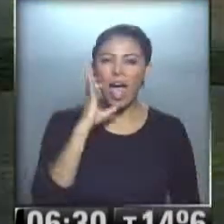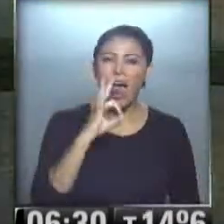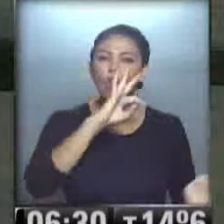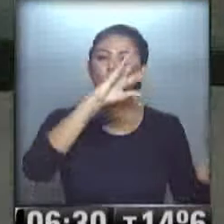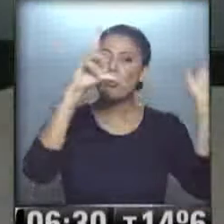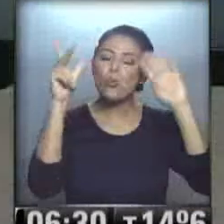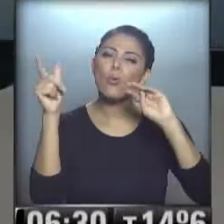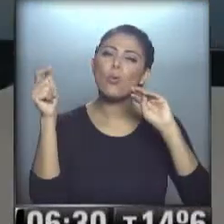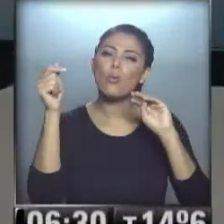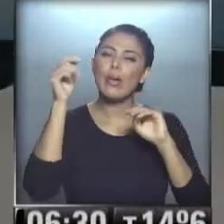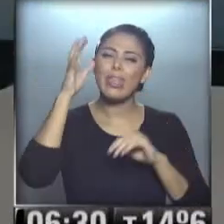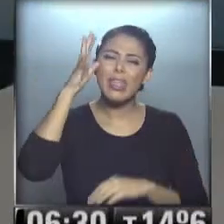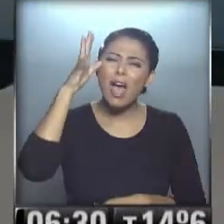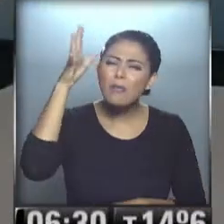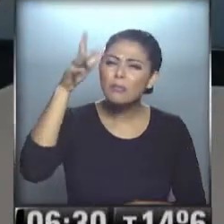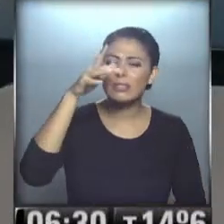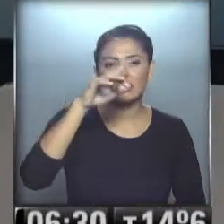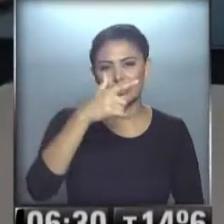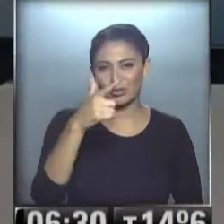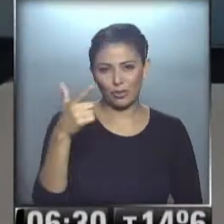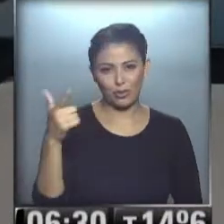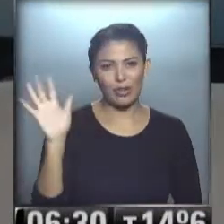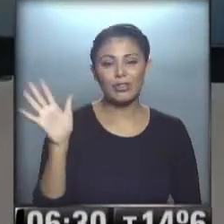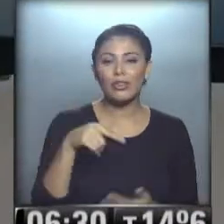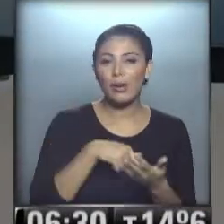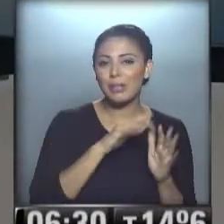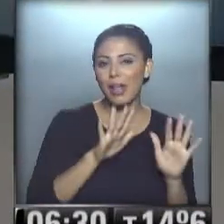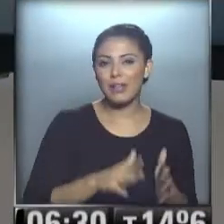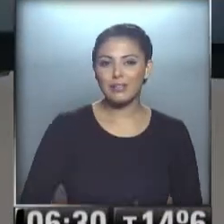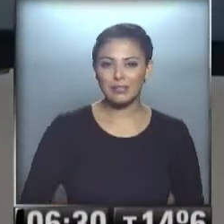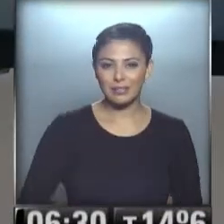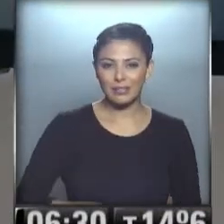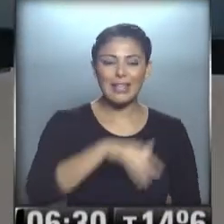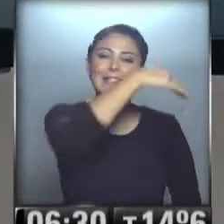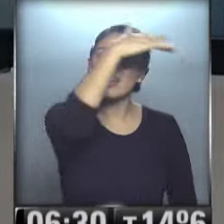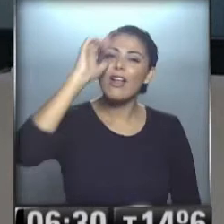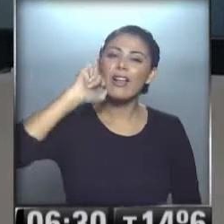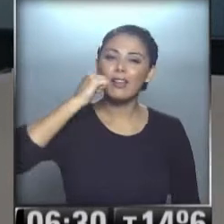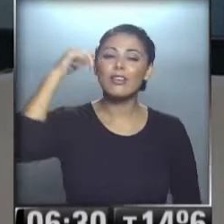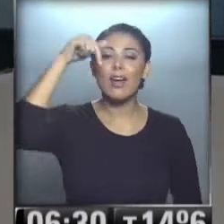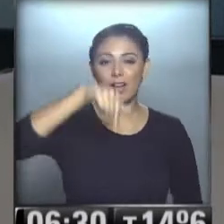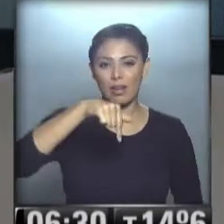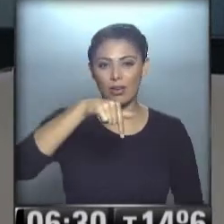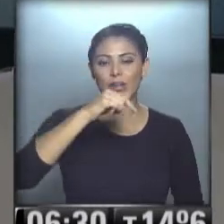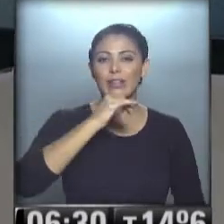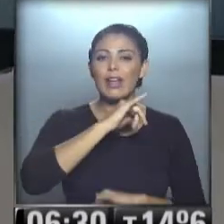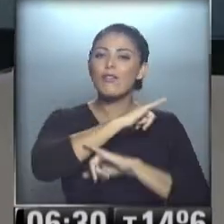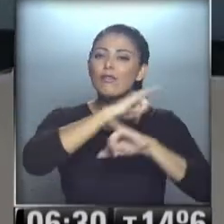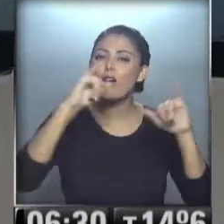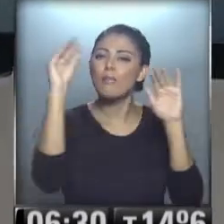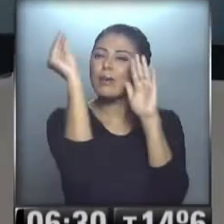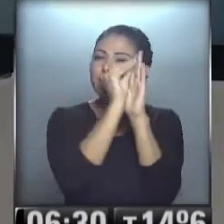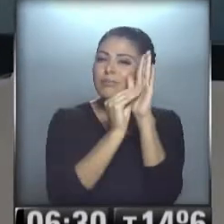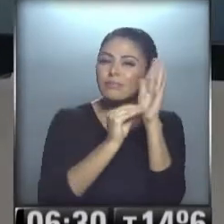nubosidad pero no es mucha sobre el cielo de la ciudad... ...el lindo cielito y aquí están los datos del Observatorio